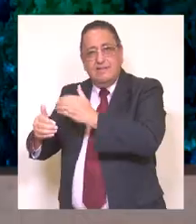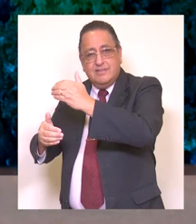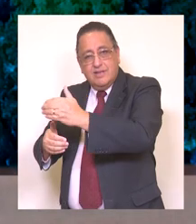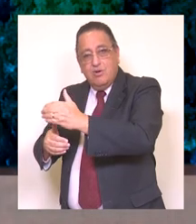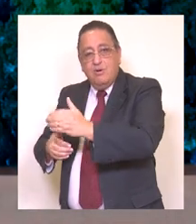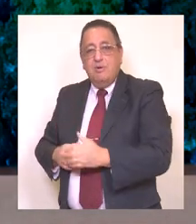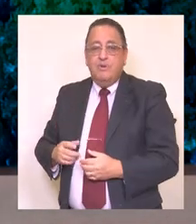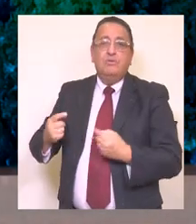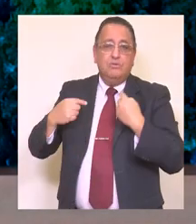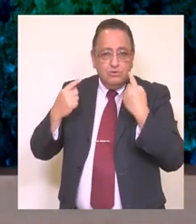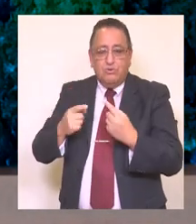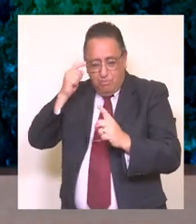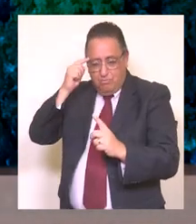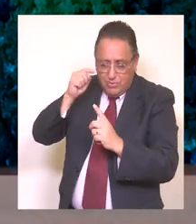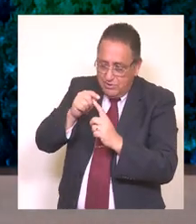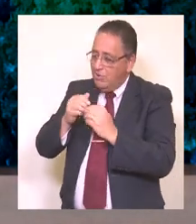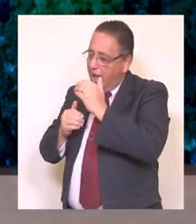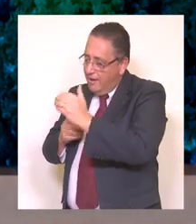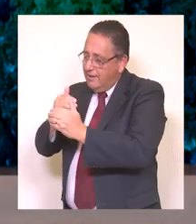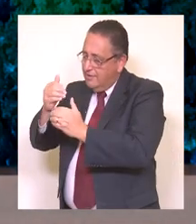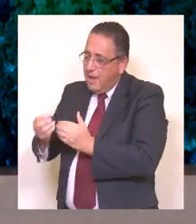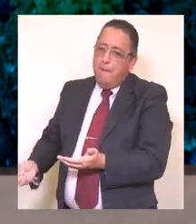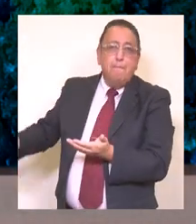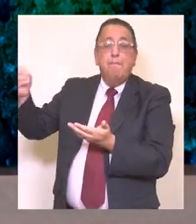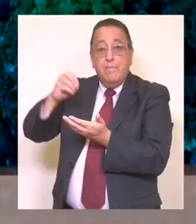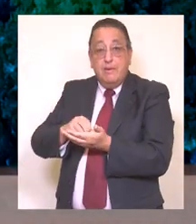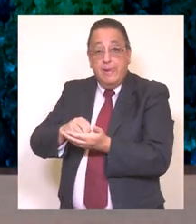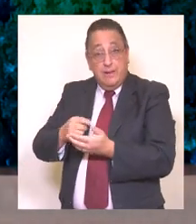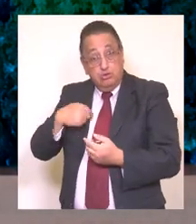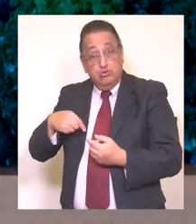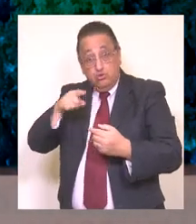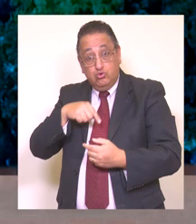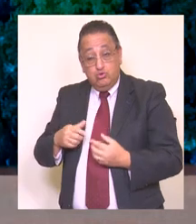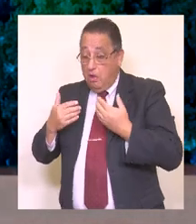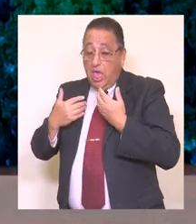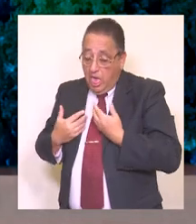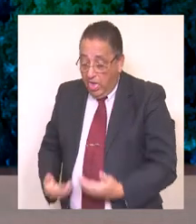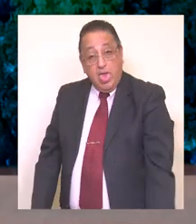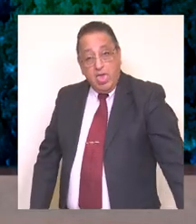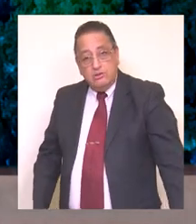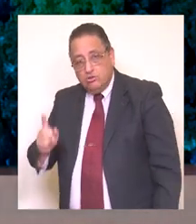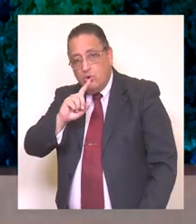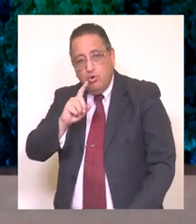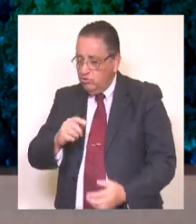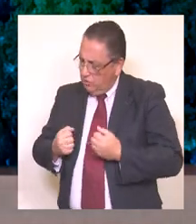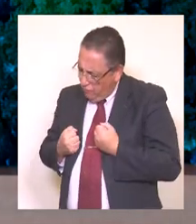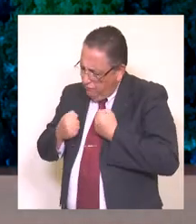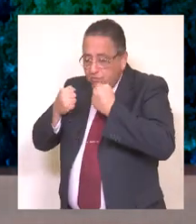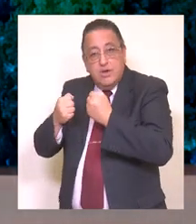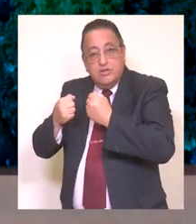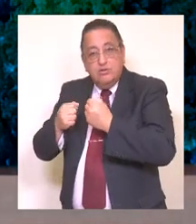avanzar más. Por eso, no descansaremos hasta lograr nuestro objetivo